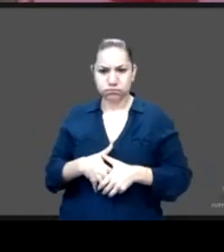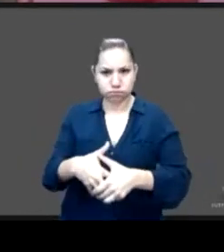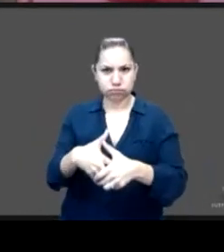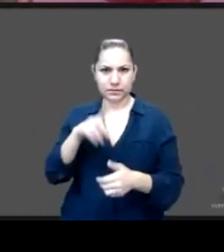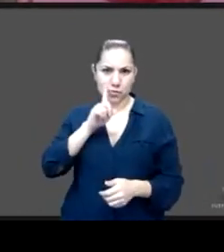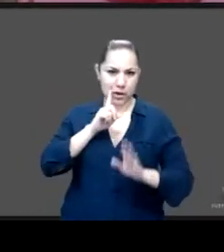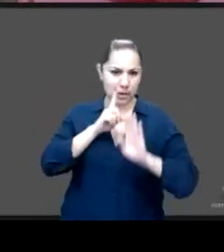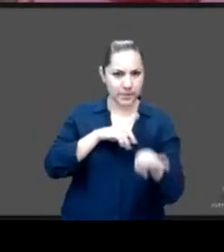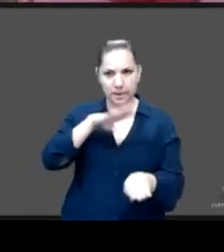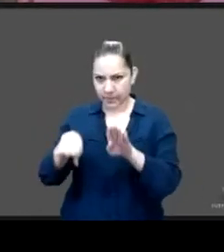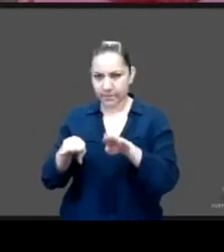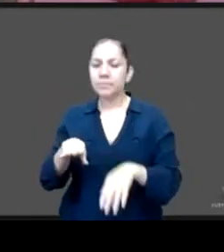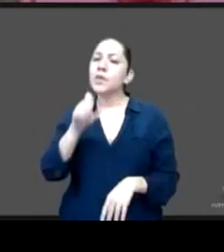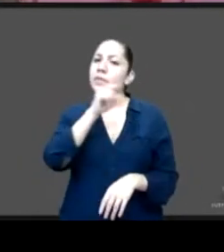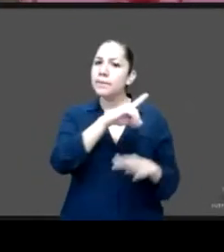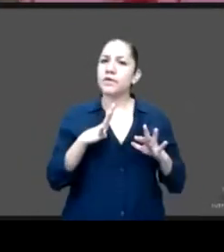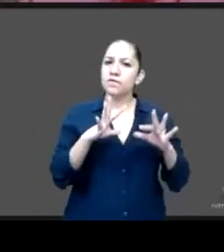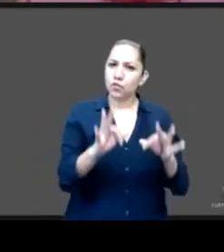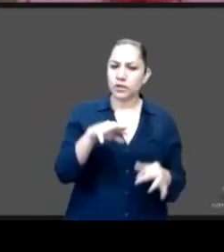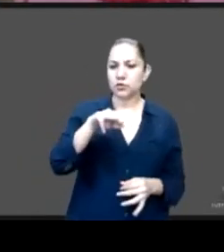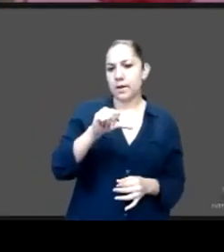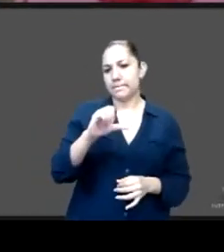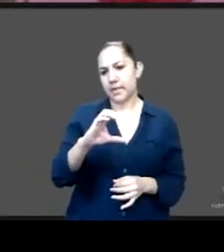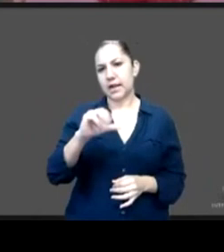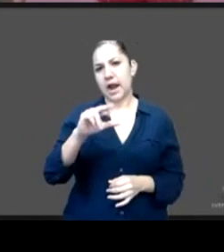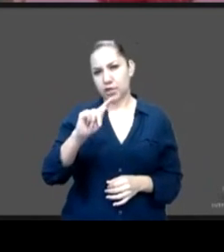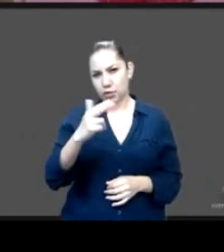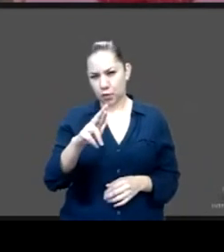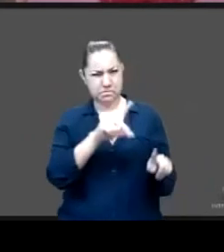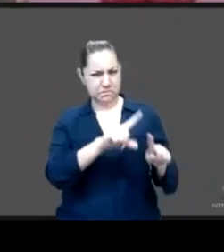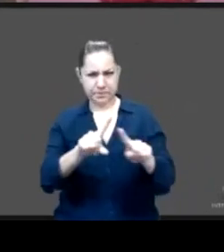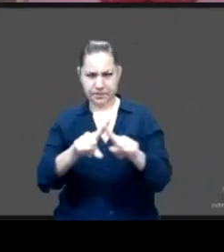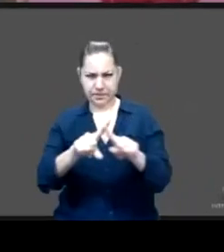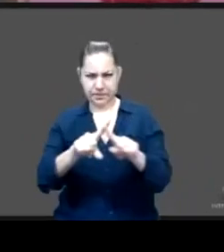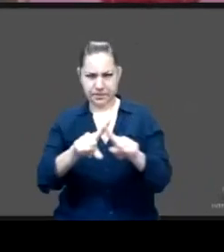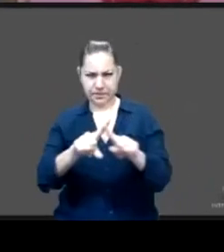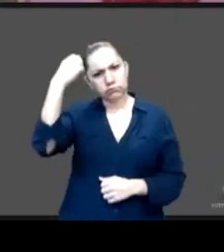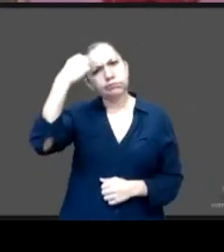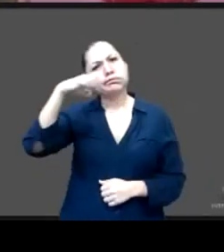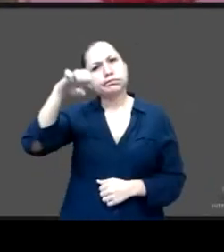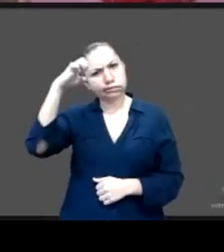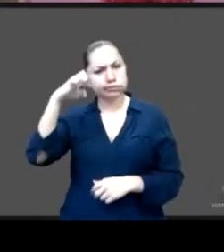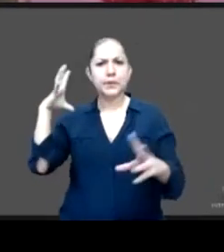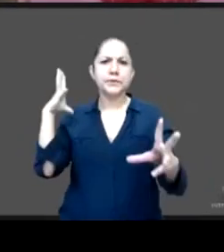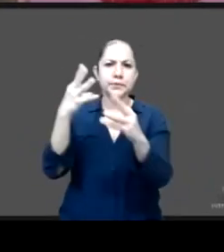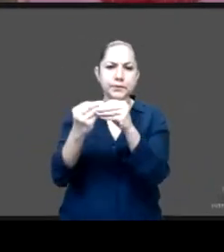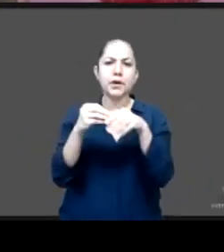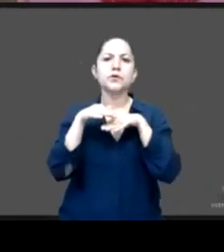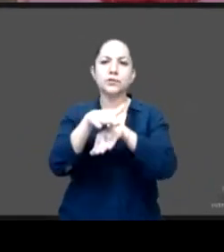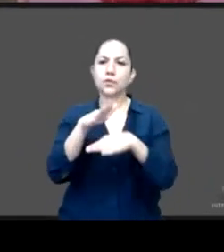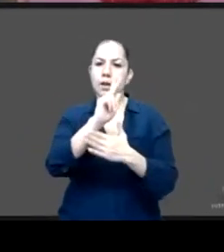la Fundación MacArthur, entre otras. Cuenta con una amplia experiencia en la dirección y diseño técnico de